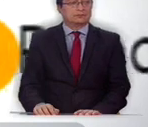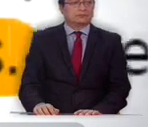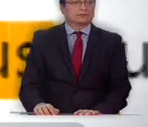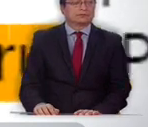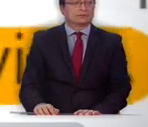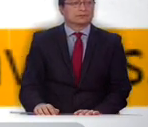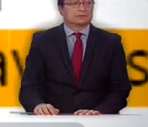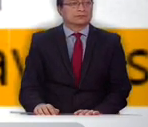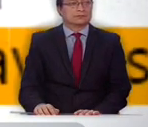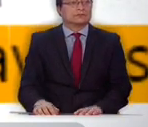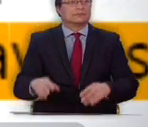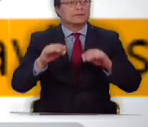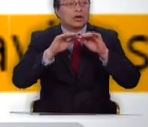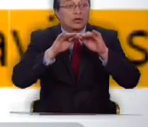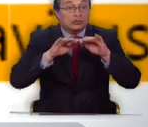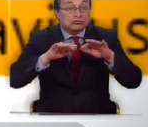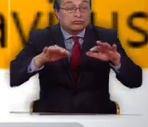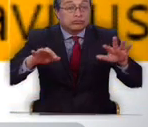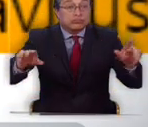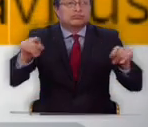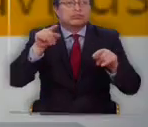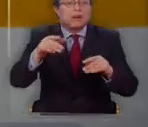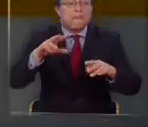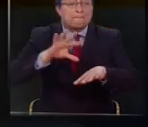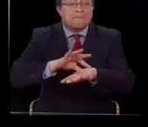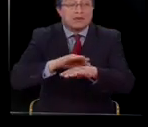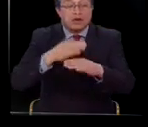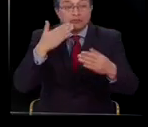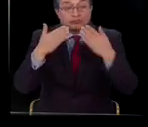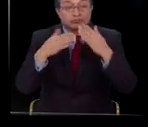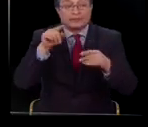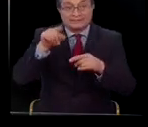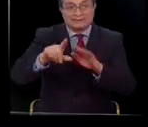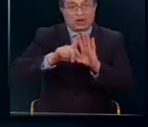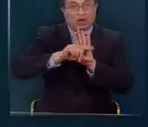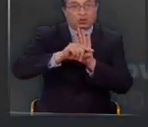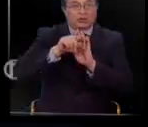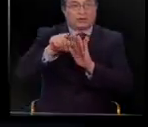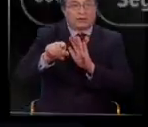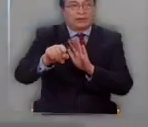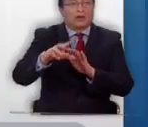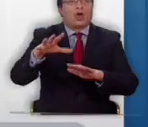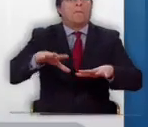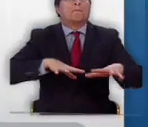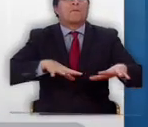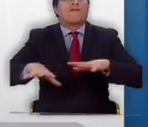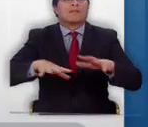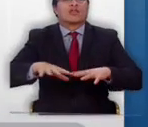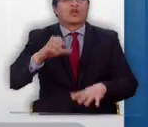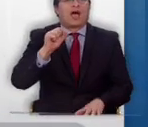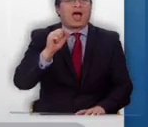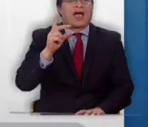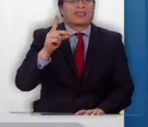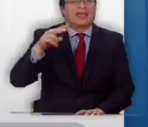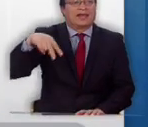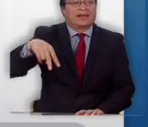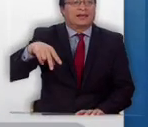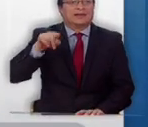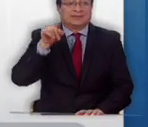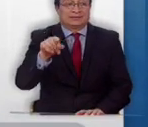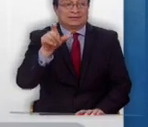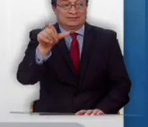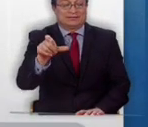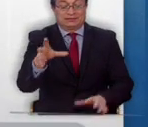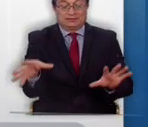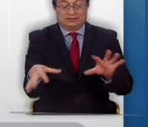Una fuente de emisión de la lista de los médicos solidarios fue esta cuenta de Twitter, llamada Movimiento ADN. Se describen